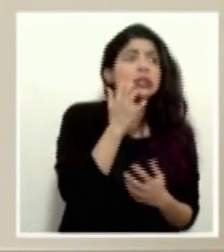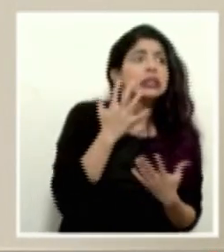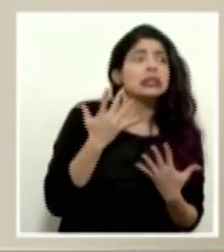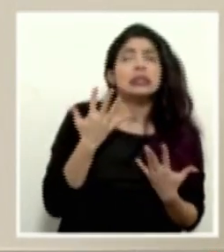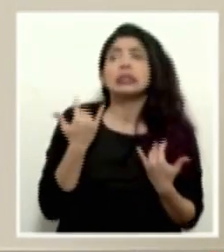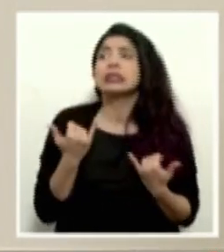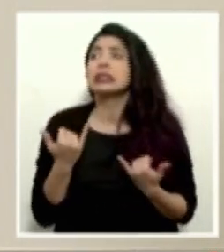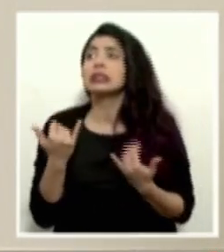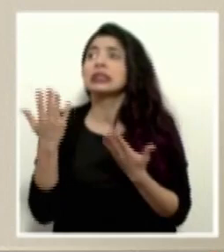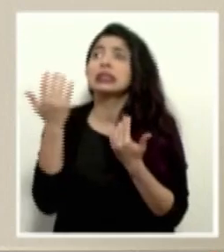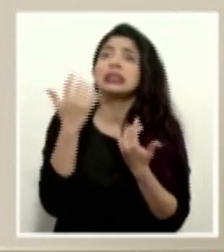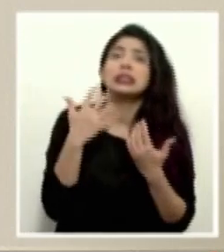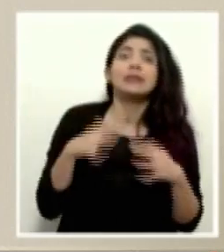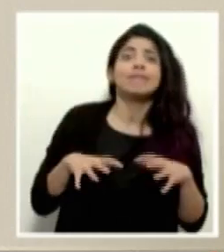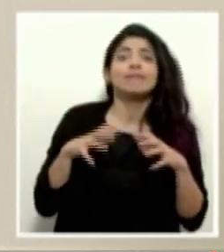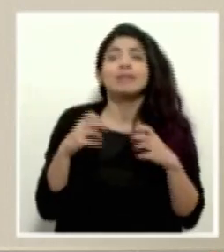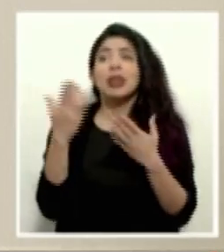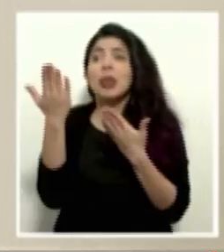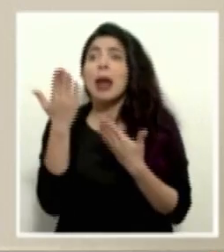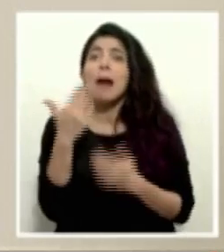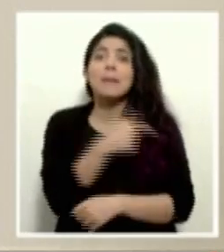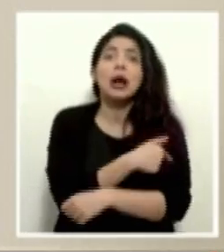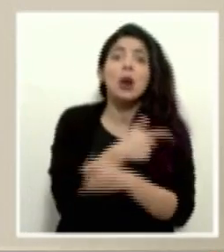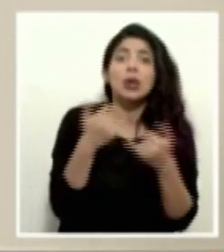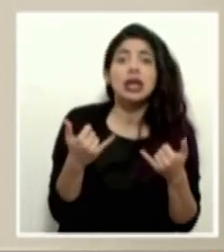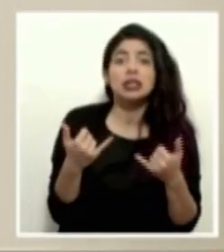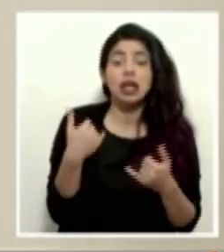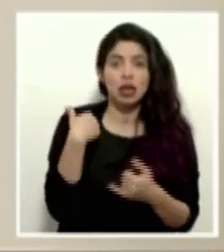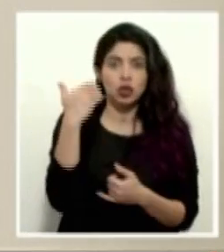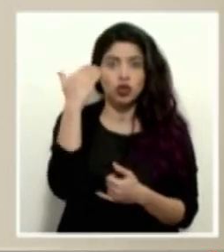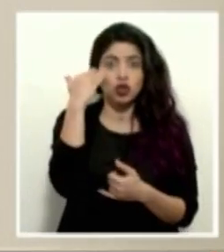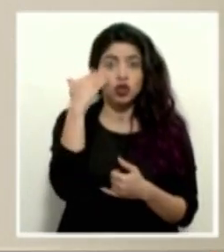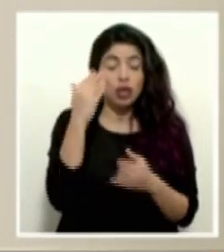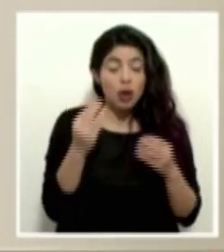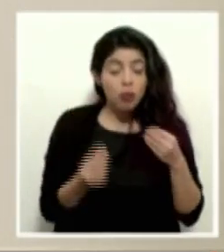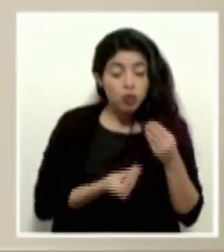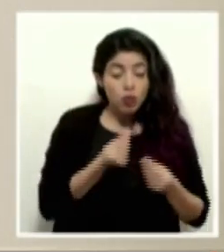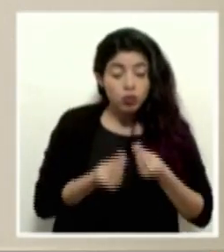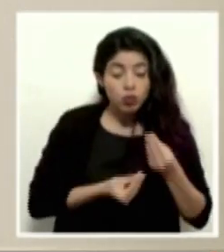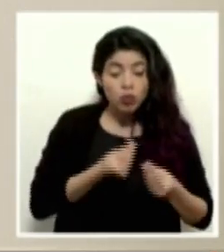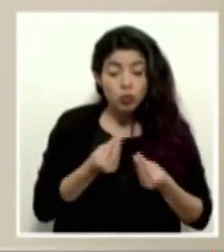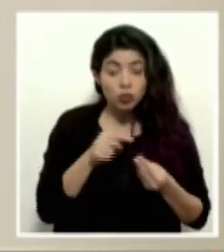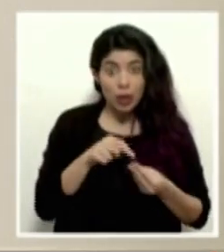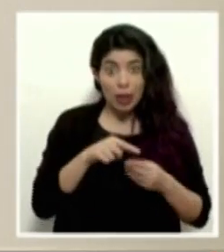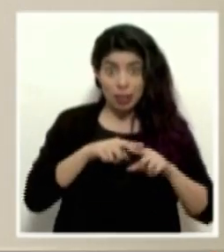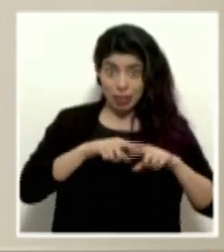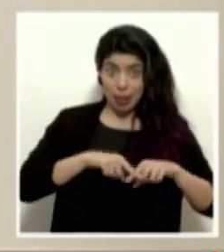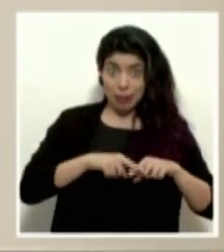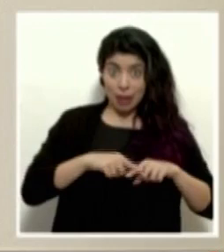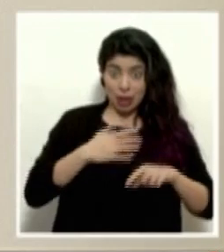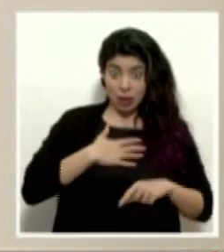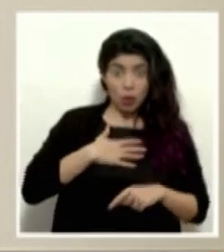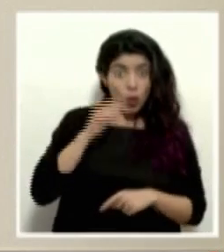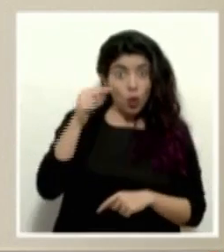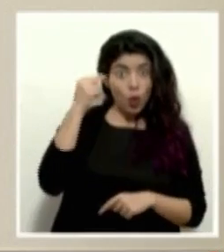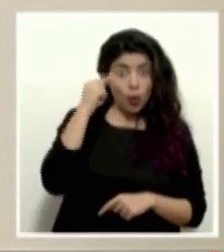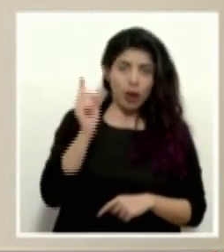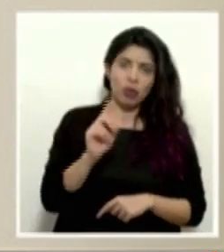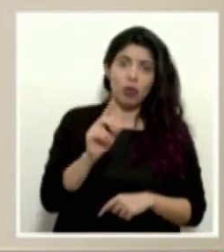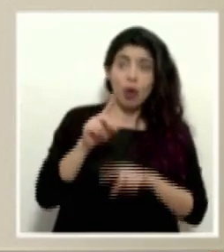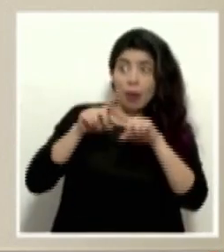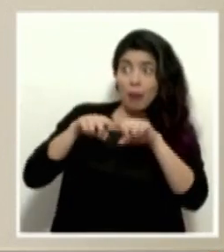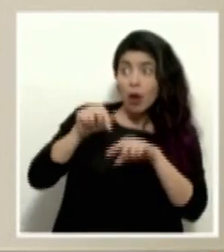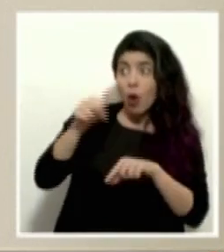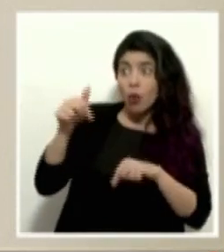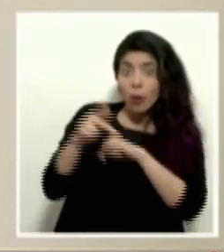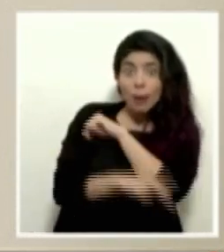tempranamente la vacuna, sabemos también que la capacidad de producción es algo que obviamente no depende de nuestro gobierno o incluso de muchos